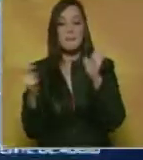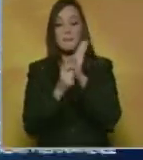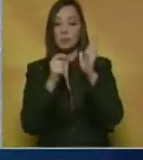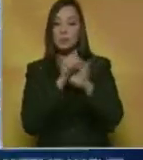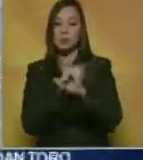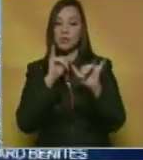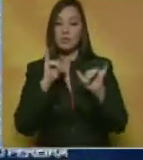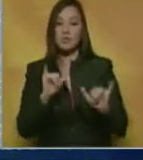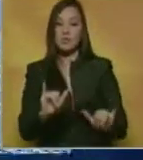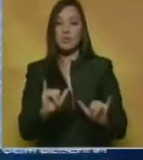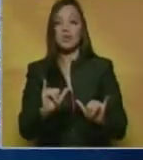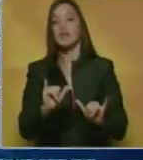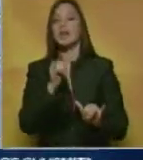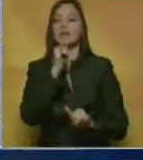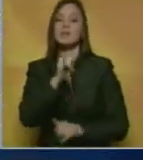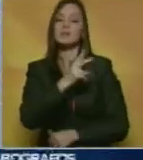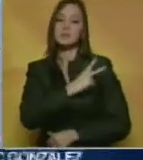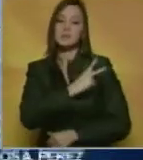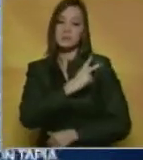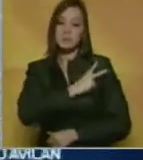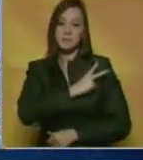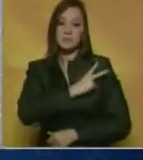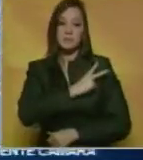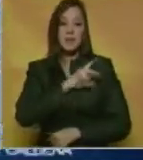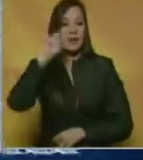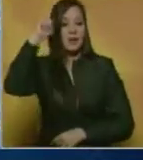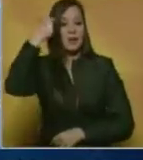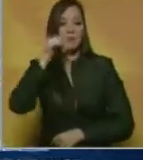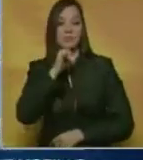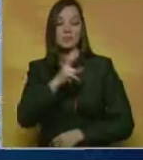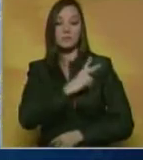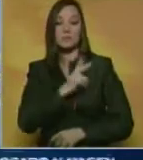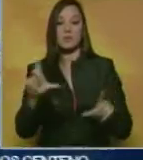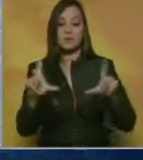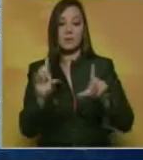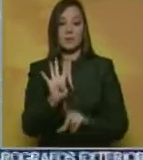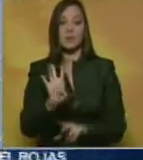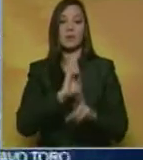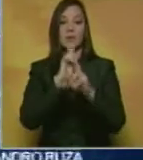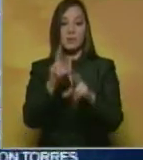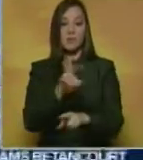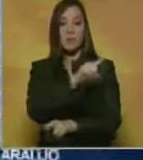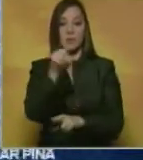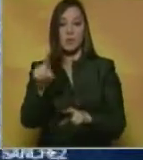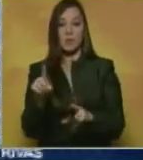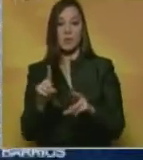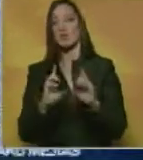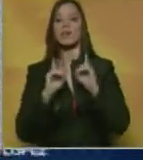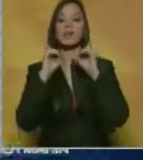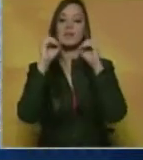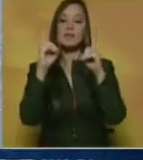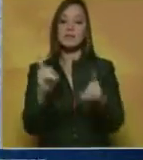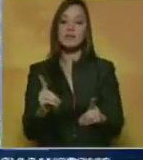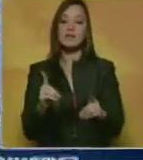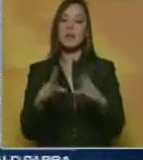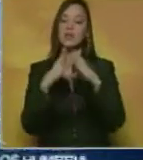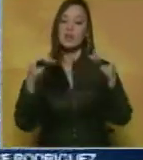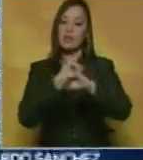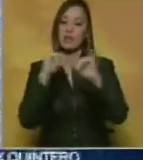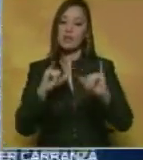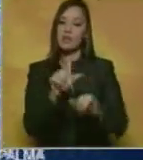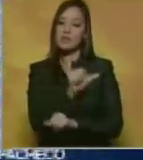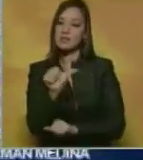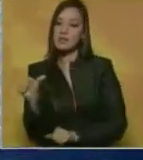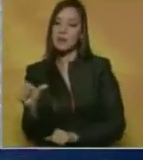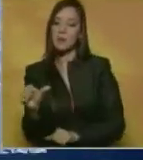punto final a la presente emisión de su noticiero Benevisión recuerde noticiero Benevisión canal 4 reporta y ustedes deciden que tengan todo